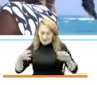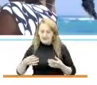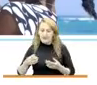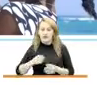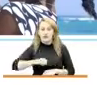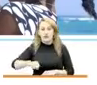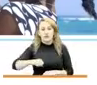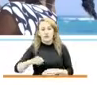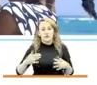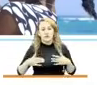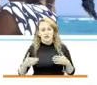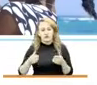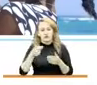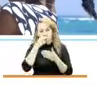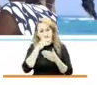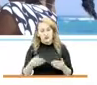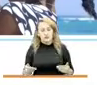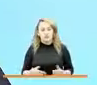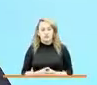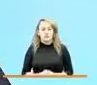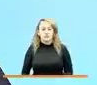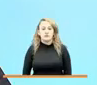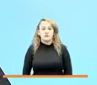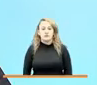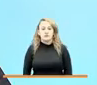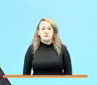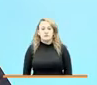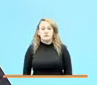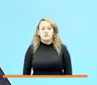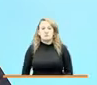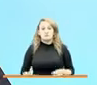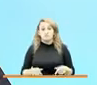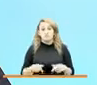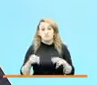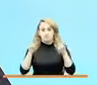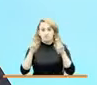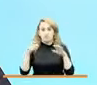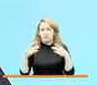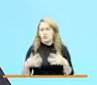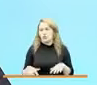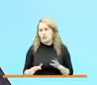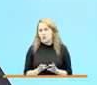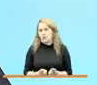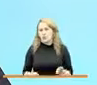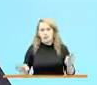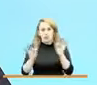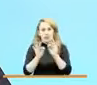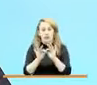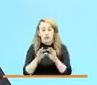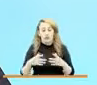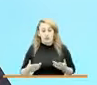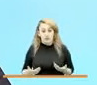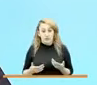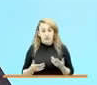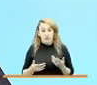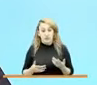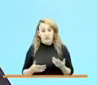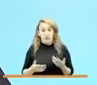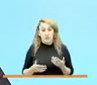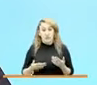y el bienestar de la niñez. Y aquí hay un tema muy importante. Pasamos ahora, después de estar de